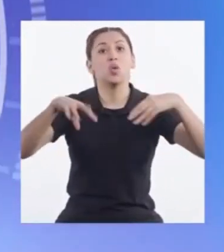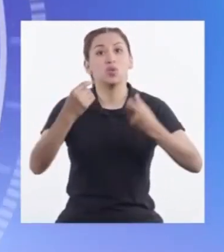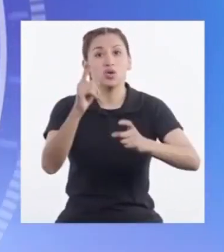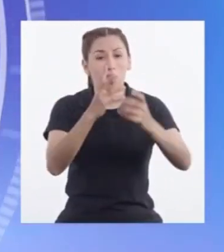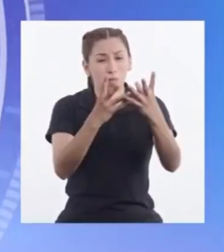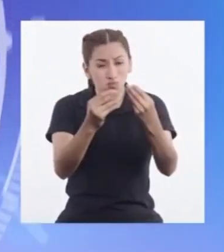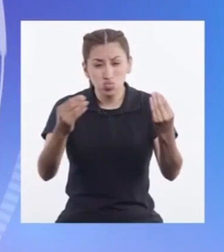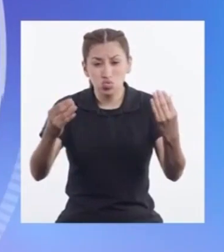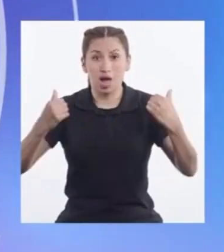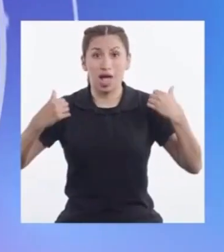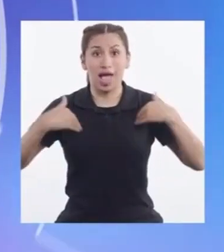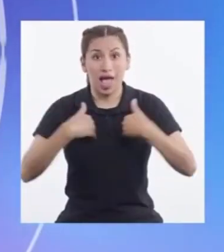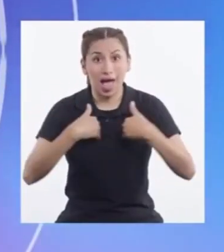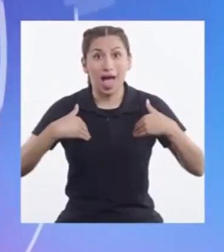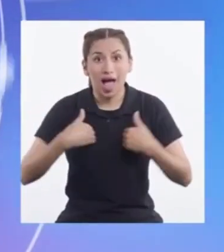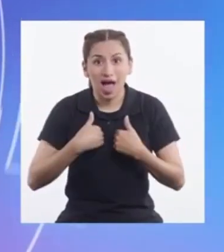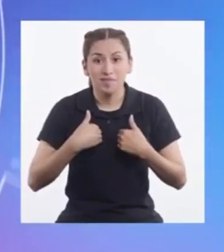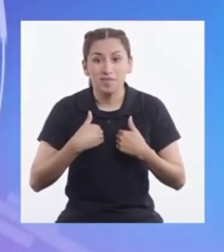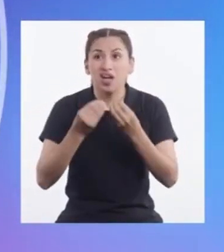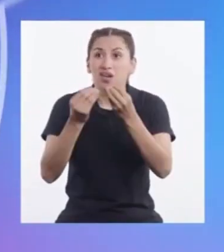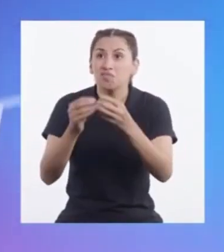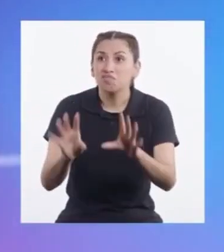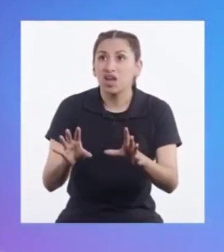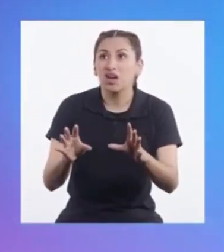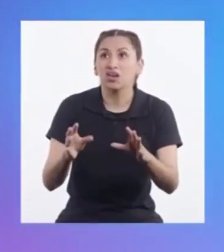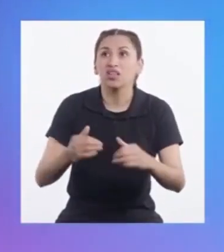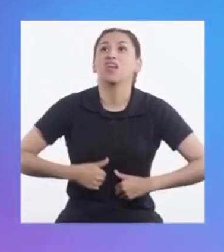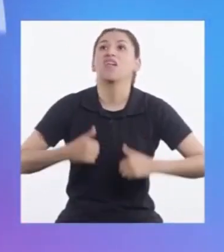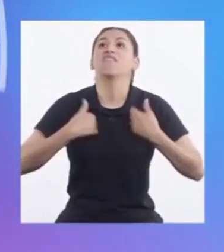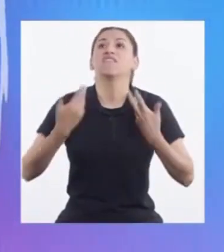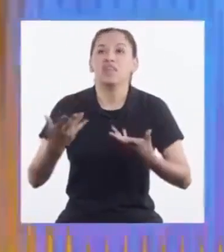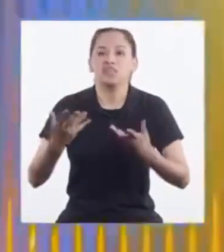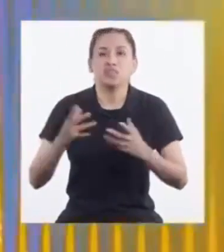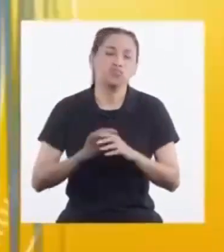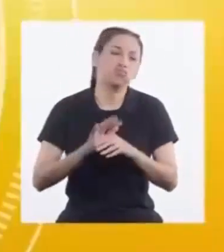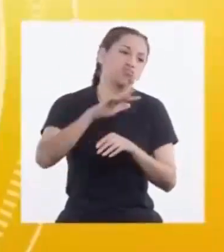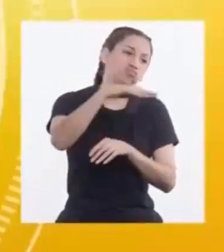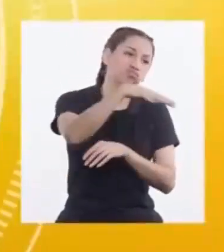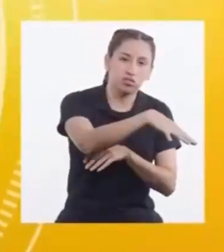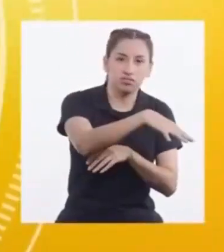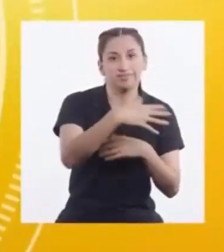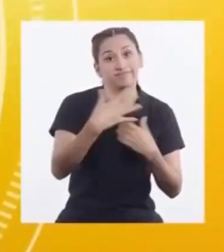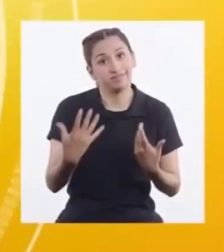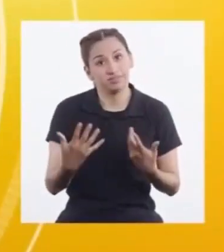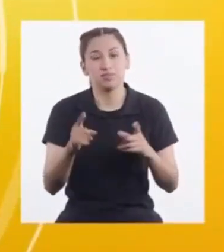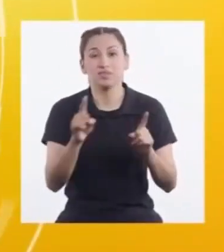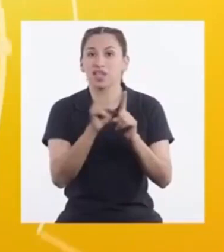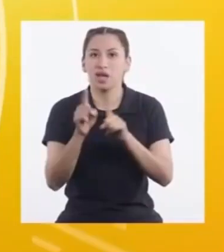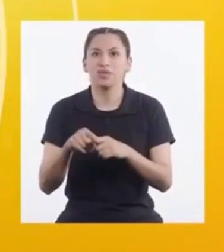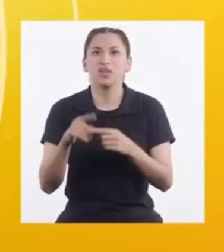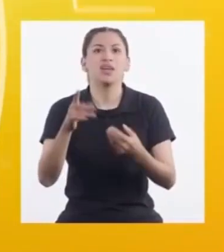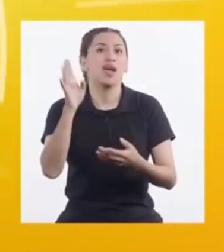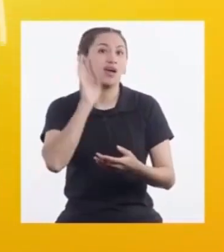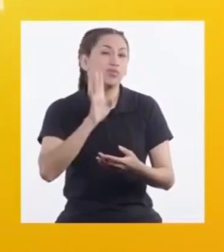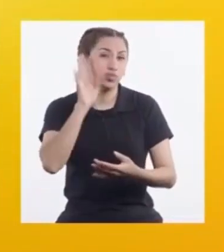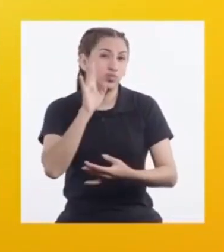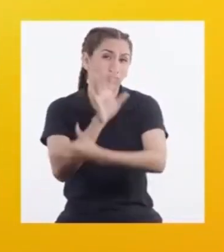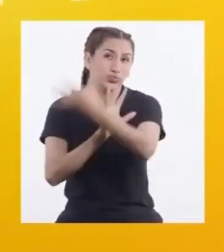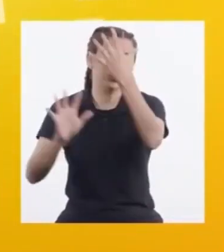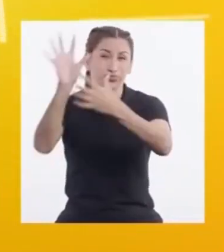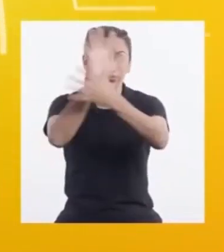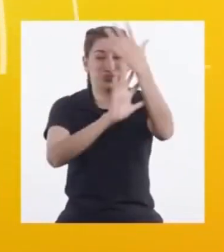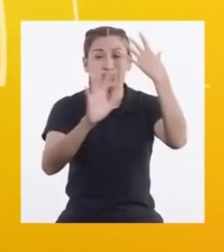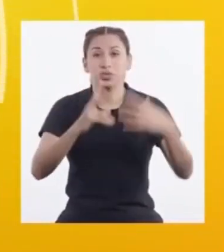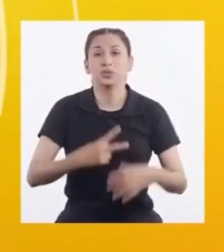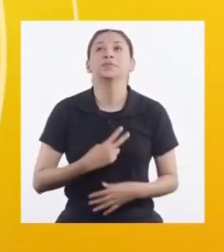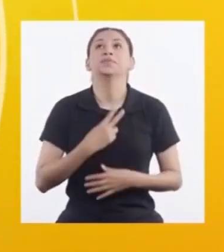Tienen que migrar Porque pierden Su hábitat Además Como el aire Que respiramos Viene del